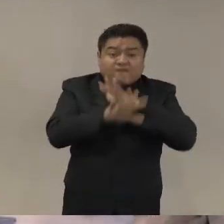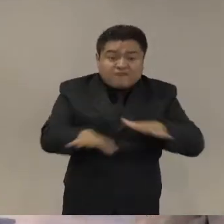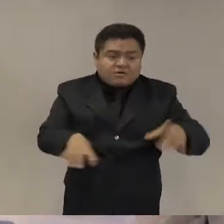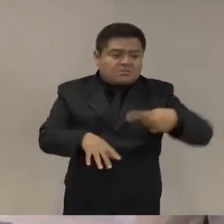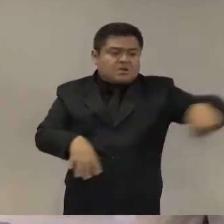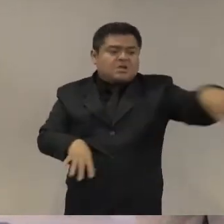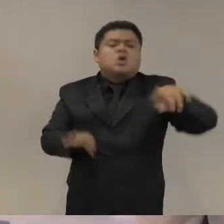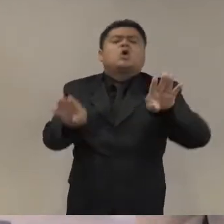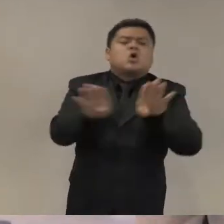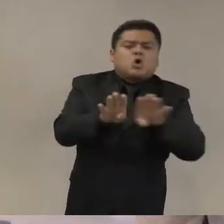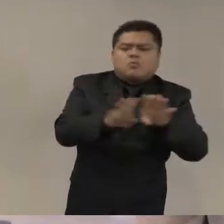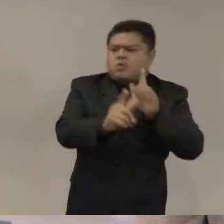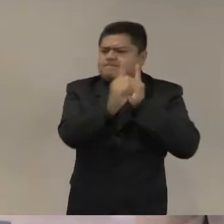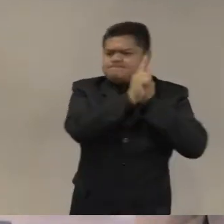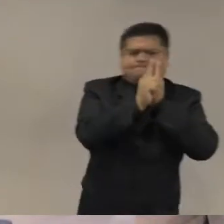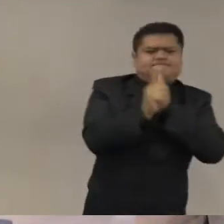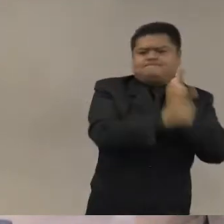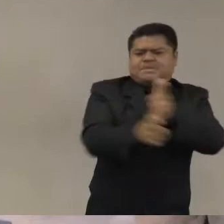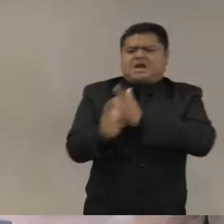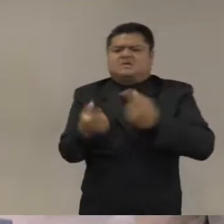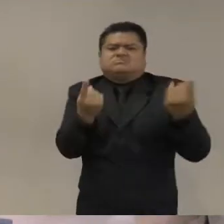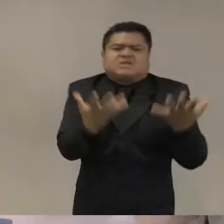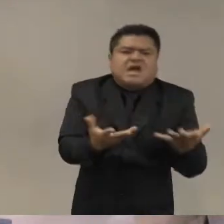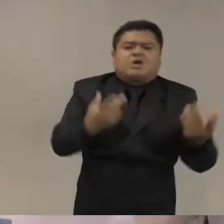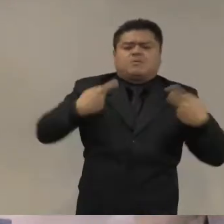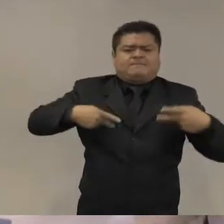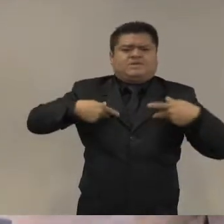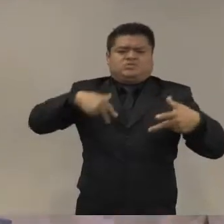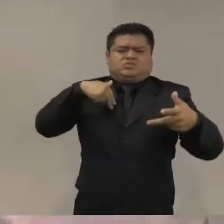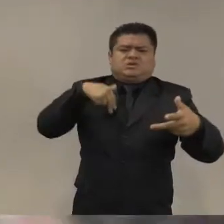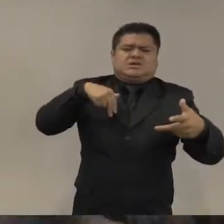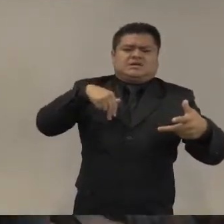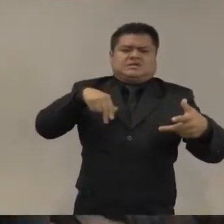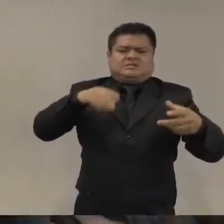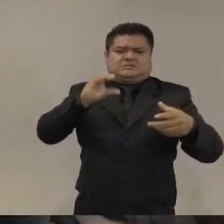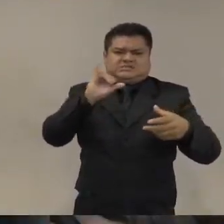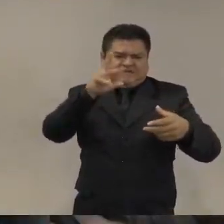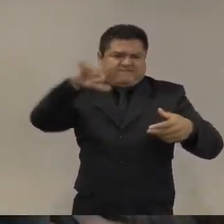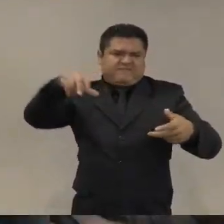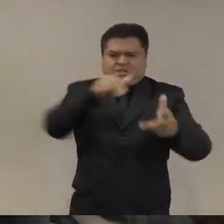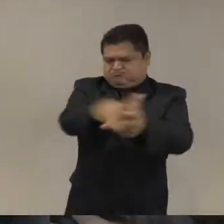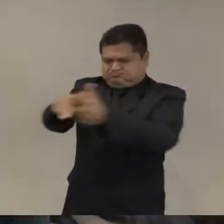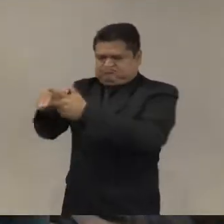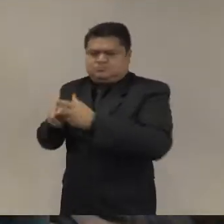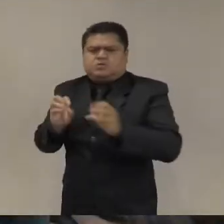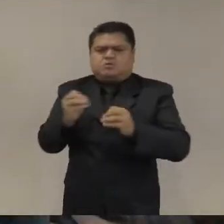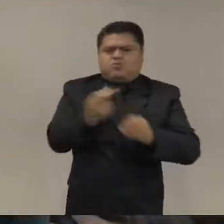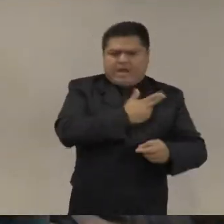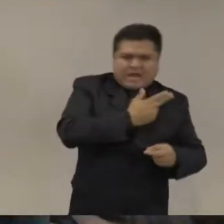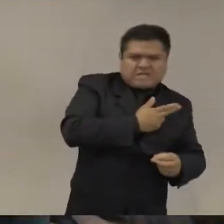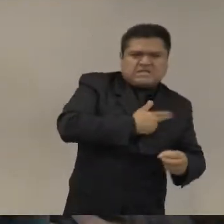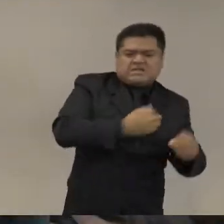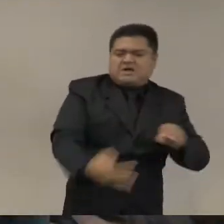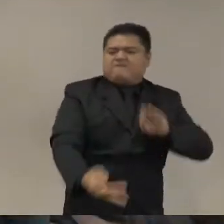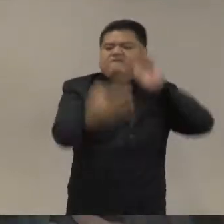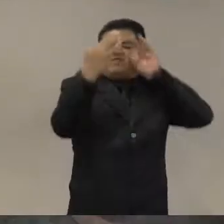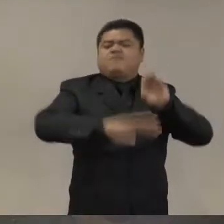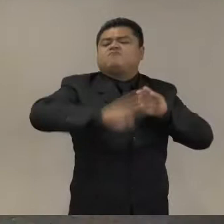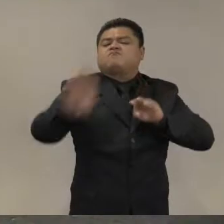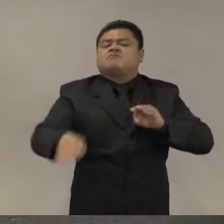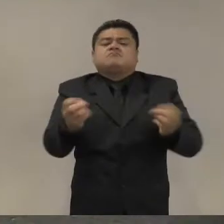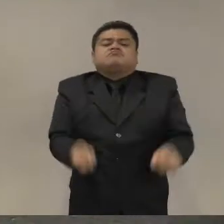información el número de civiles abatidos y heridos en enfrentamientos con militares es